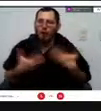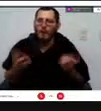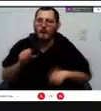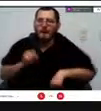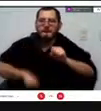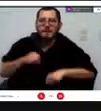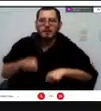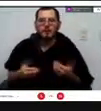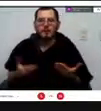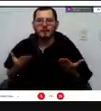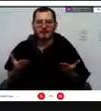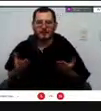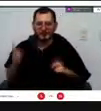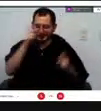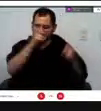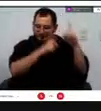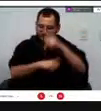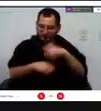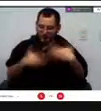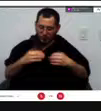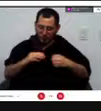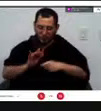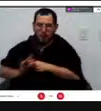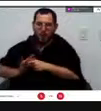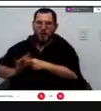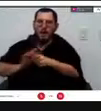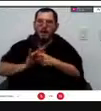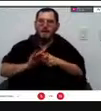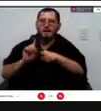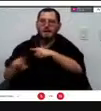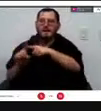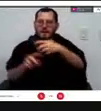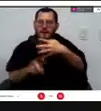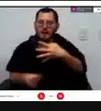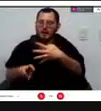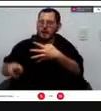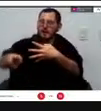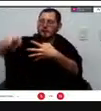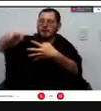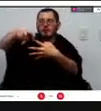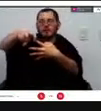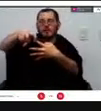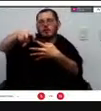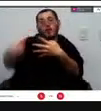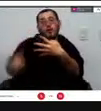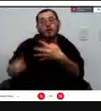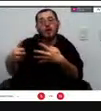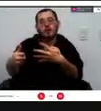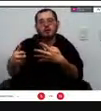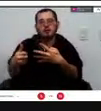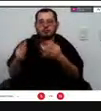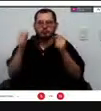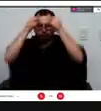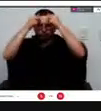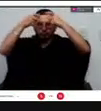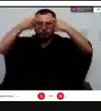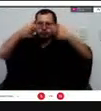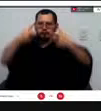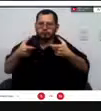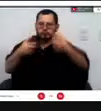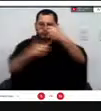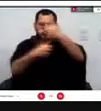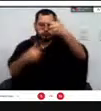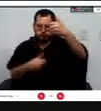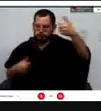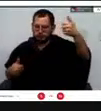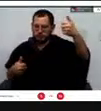tengamos de cooperar entre los diferentes niveles de gobierno que tenemos y la comunidad